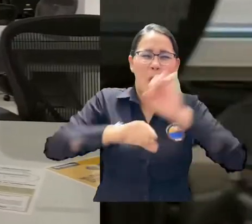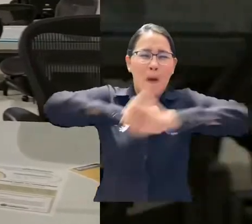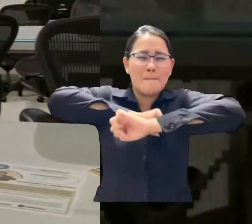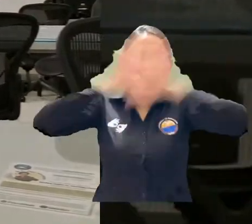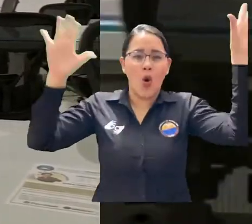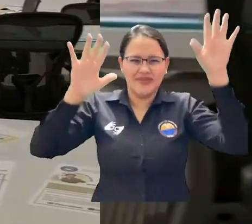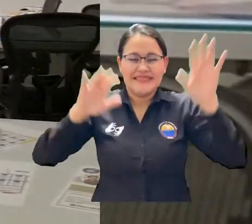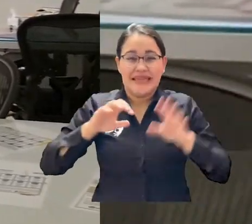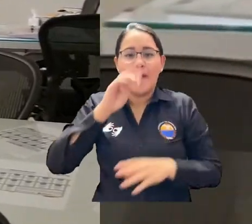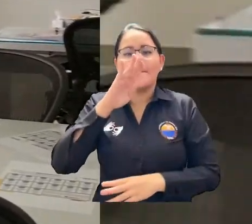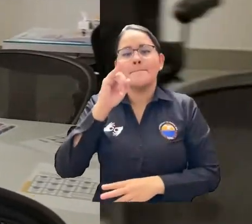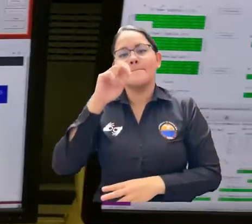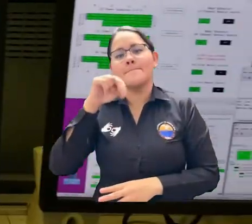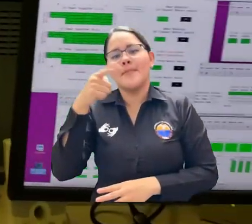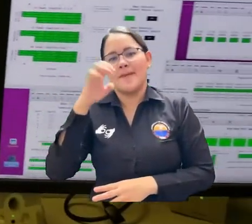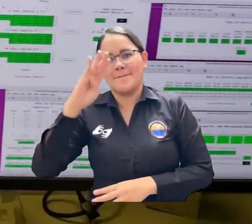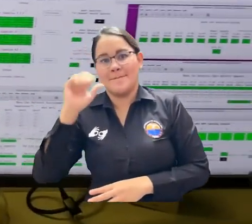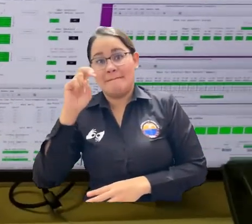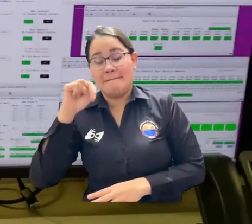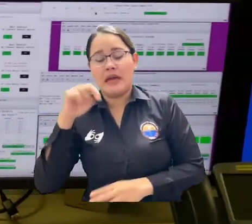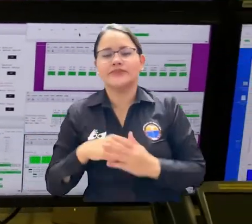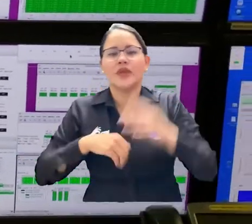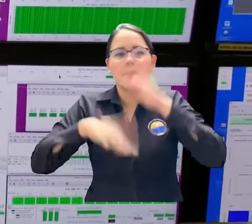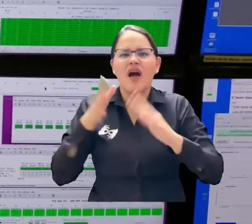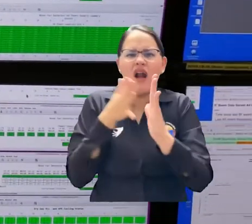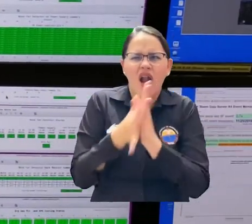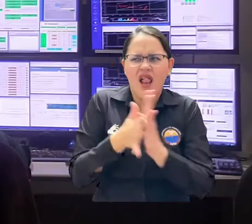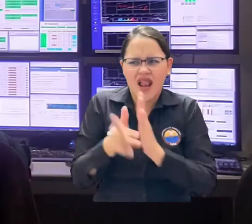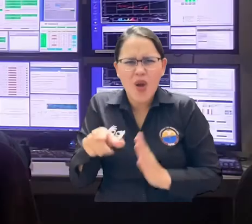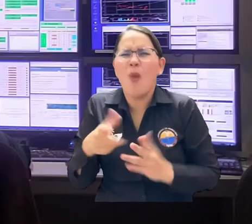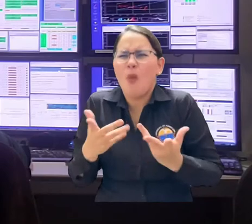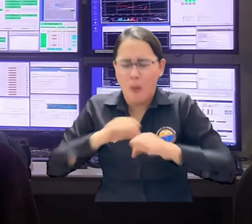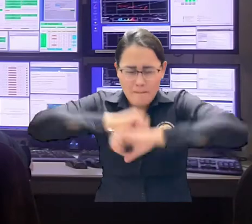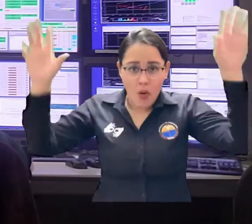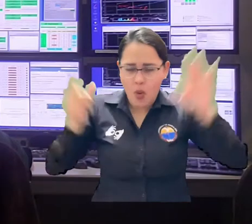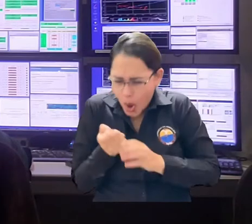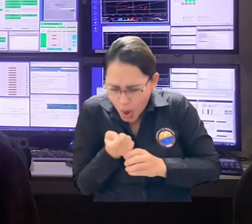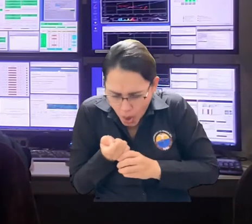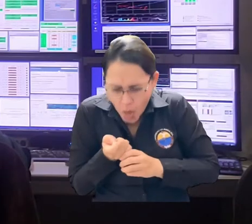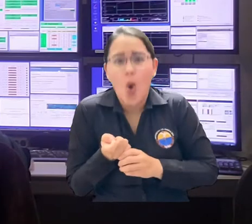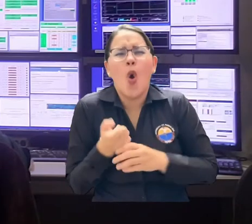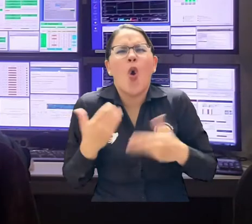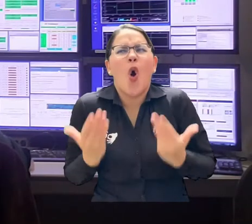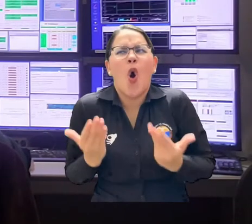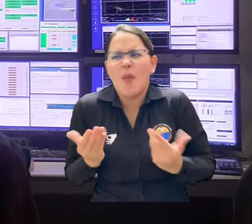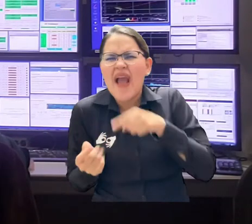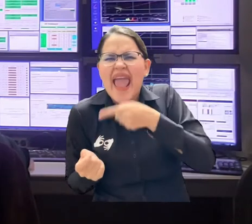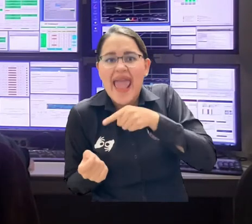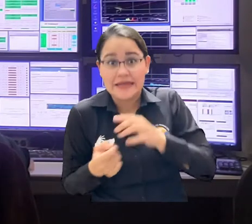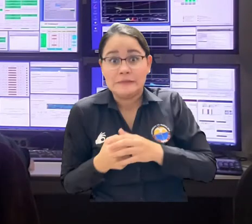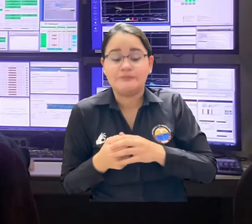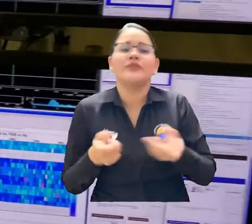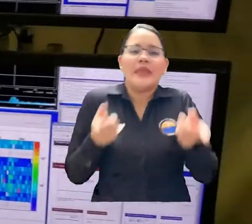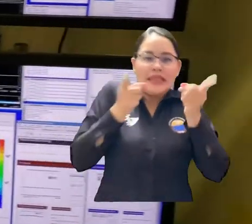se realizó el segundo turno de UNI Magdalena en el experimento ejecutado desde Santa Marta por el investigador principal Dr.